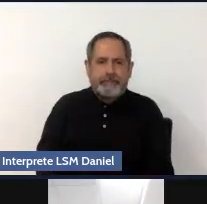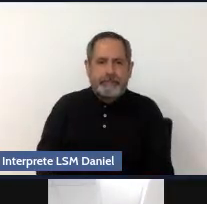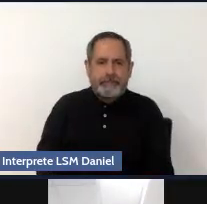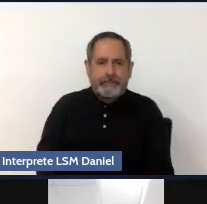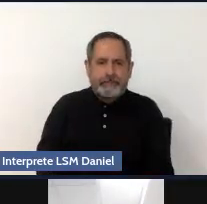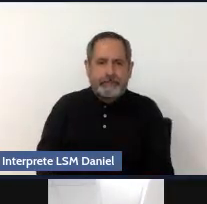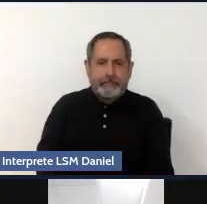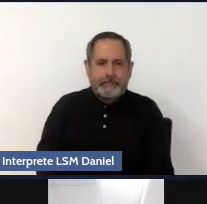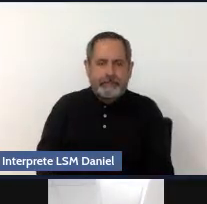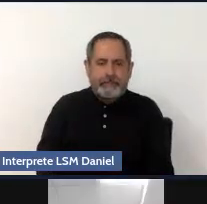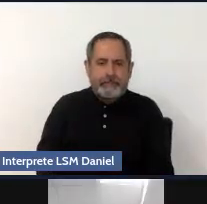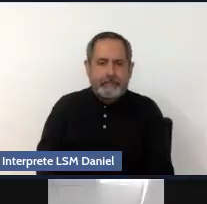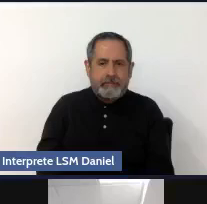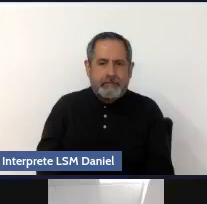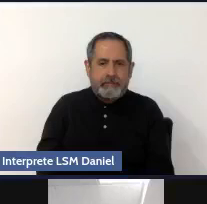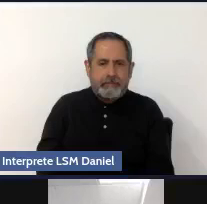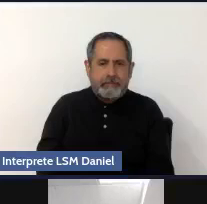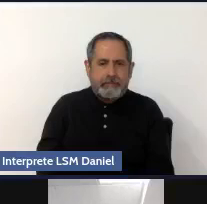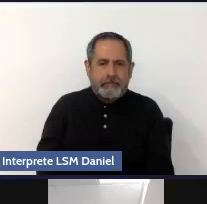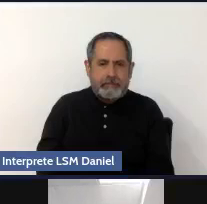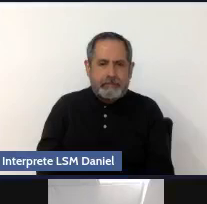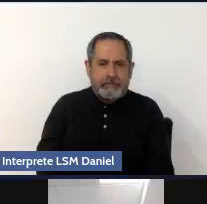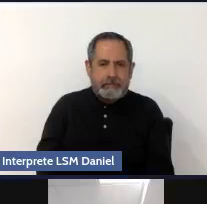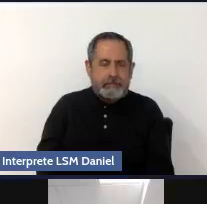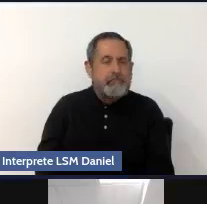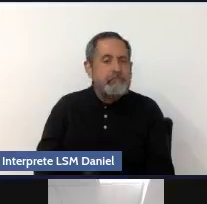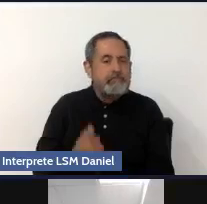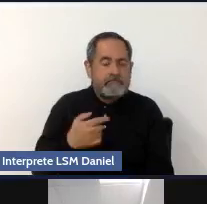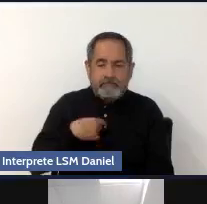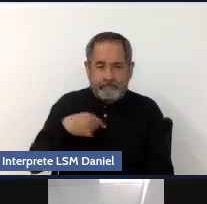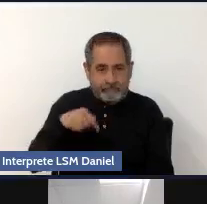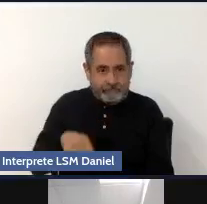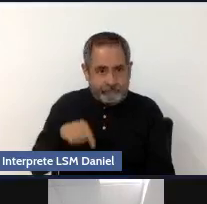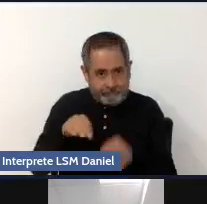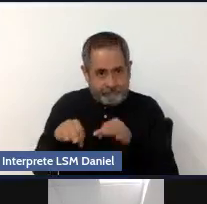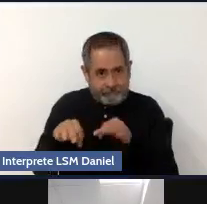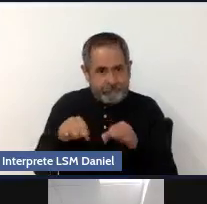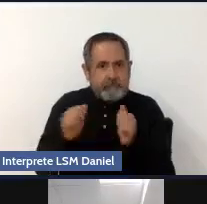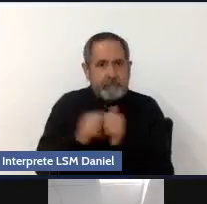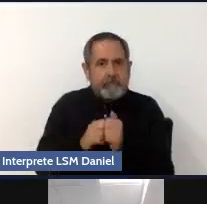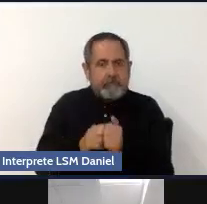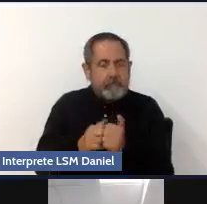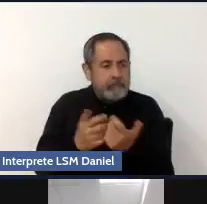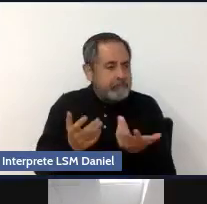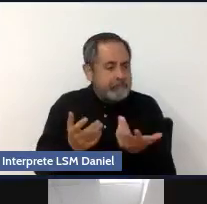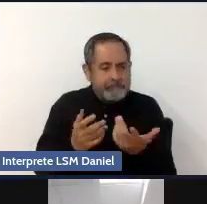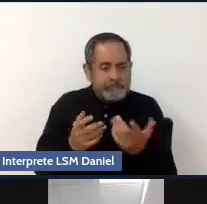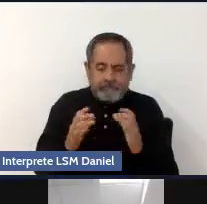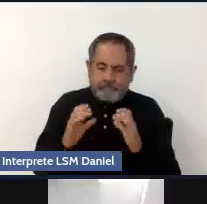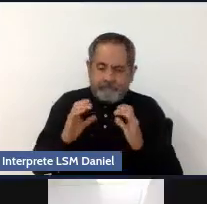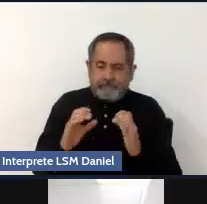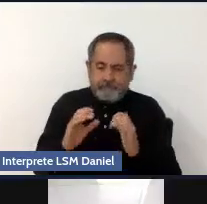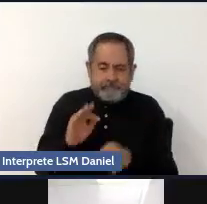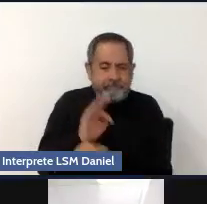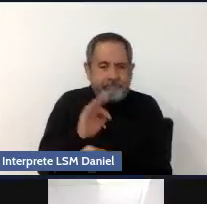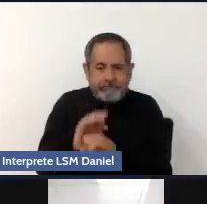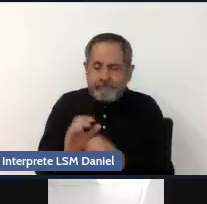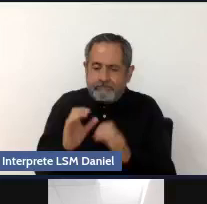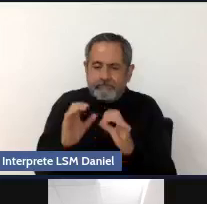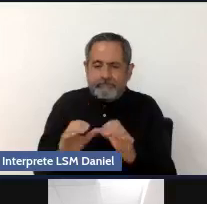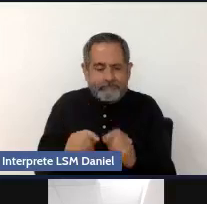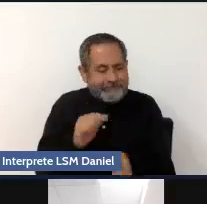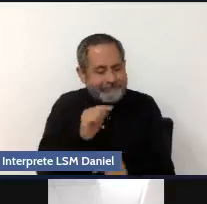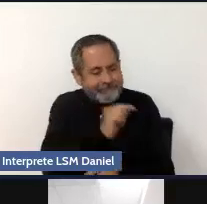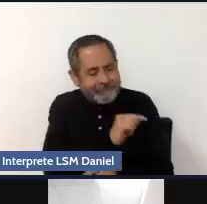Y, bueno, nosotros trabajamos mucho con los factores de protección y también los factores de riesgo